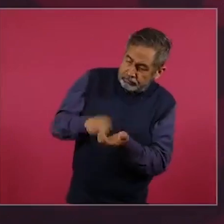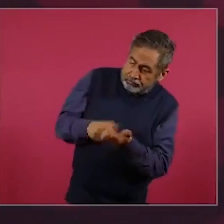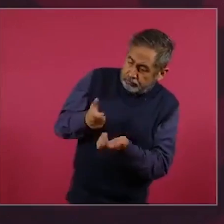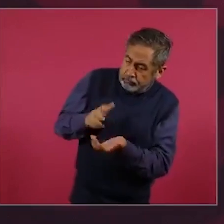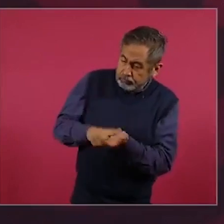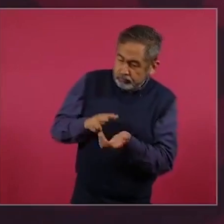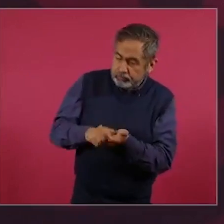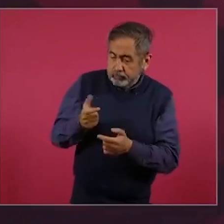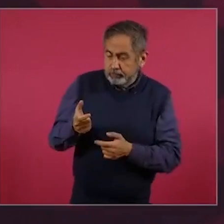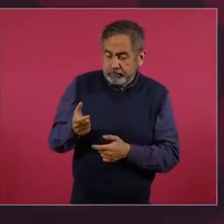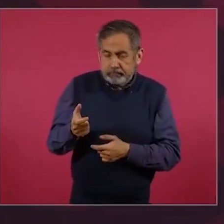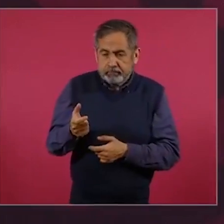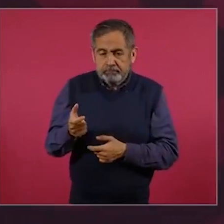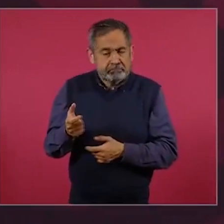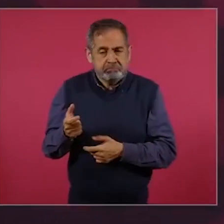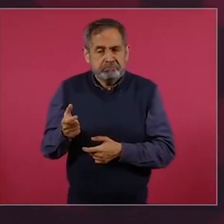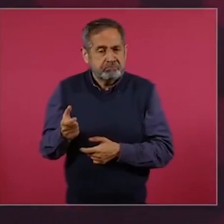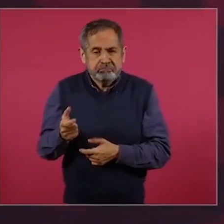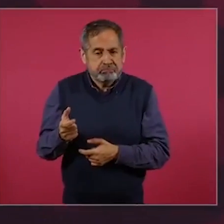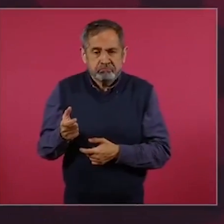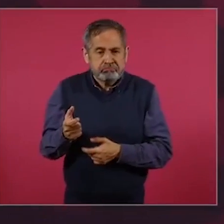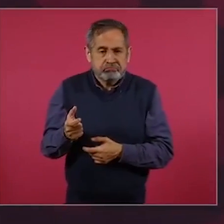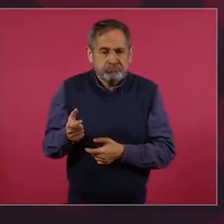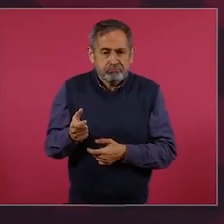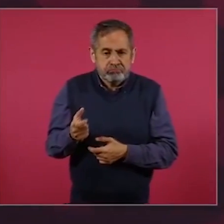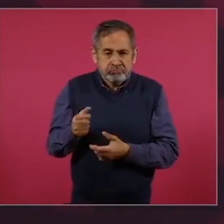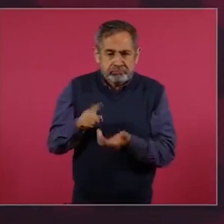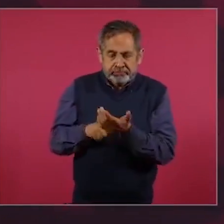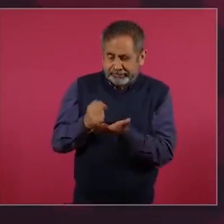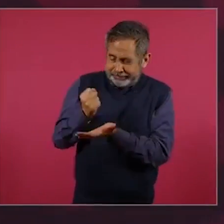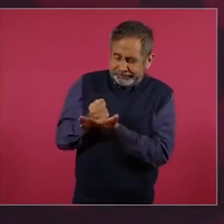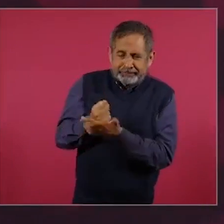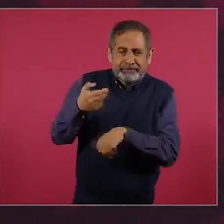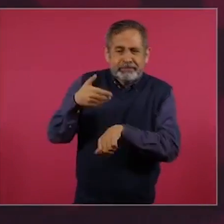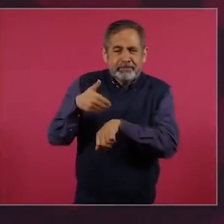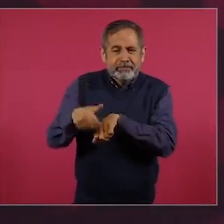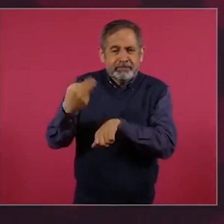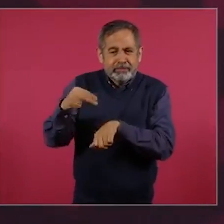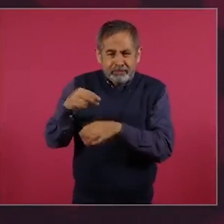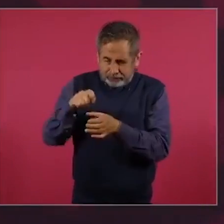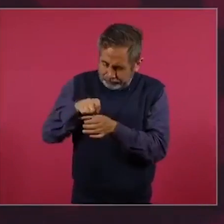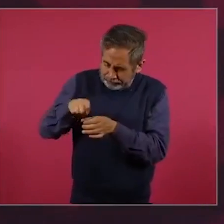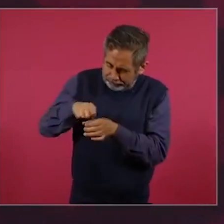sino como fierro